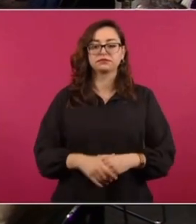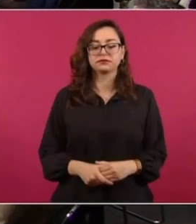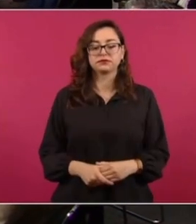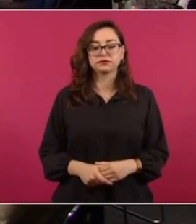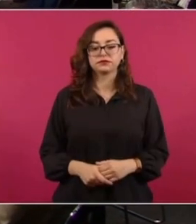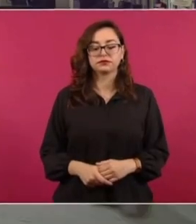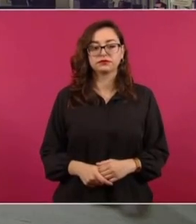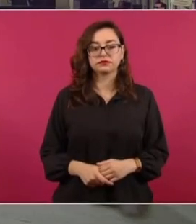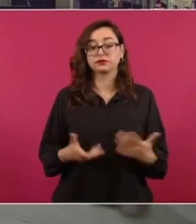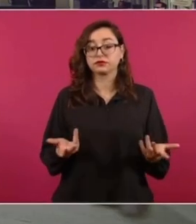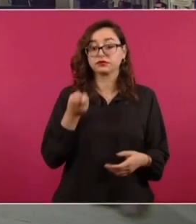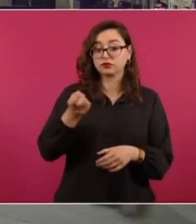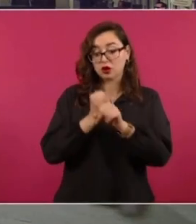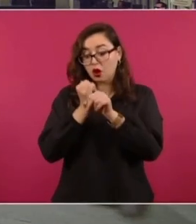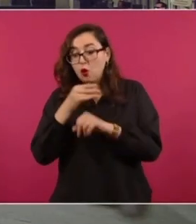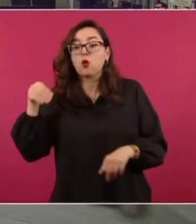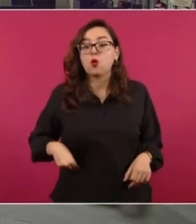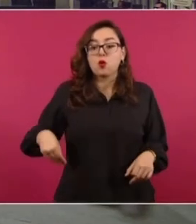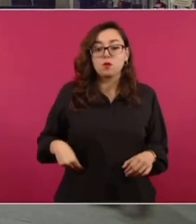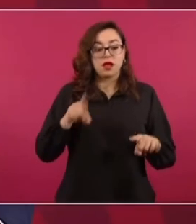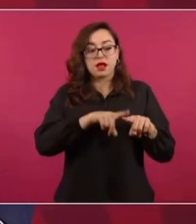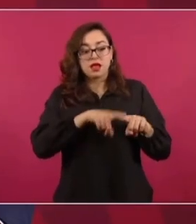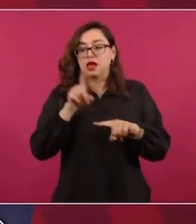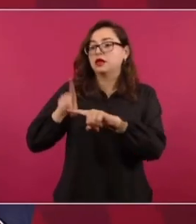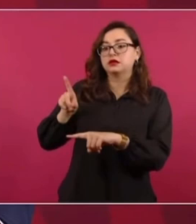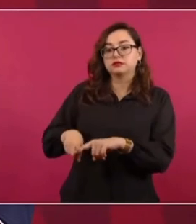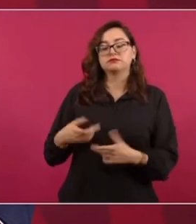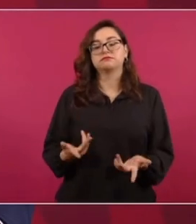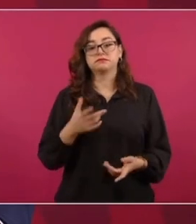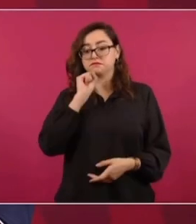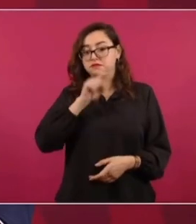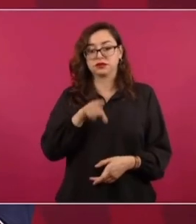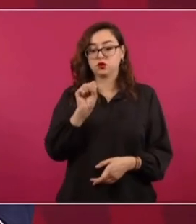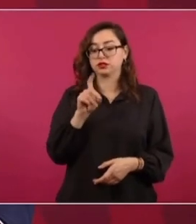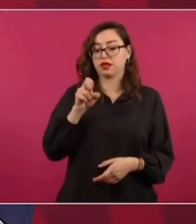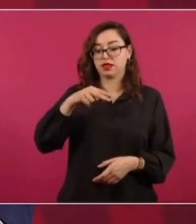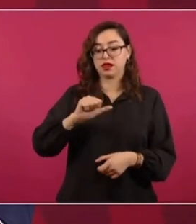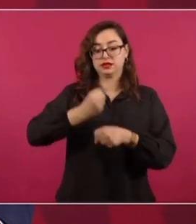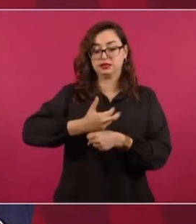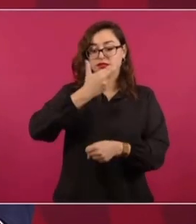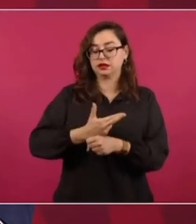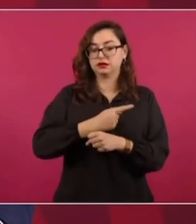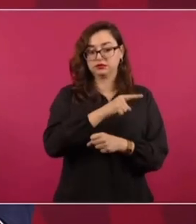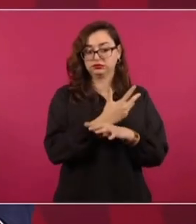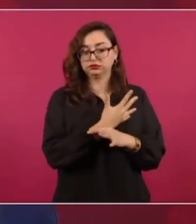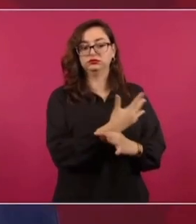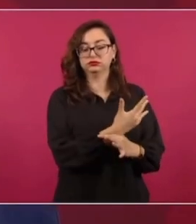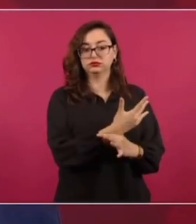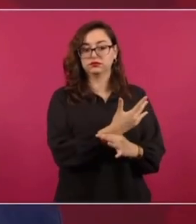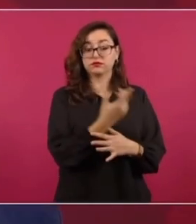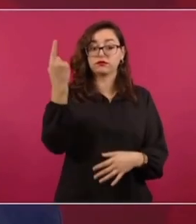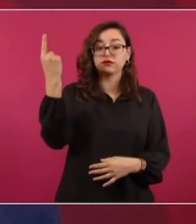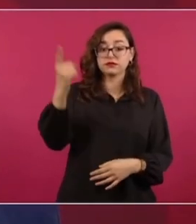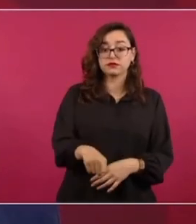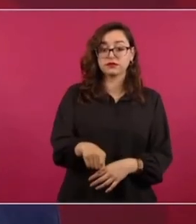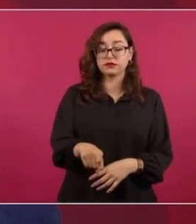Se está por definir, pero el propio secretario de la Defensa dio la instrucción de que